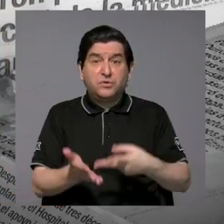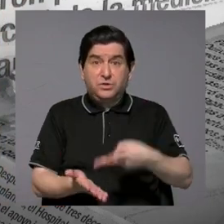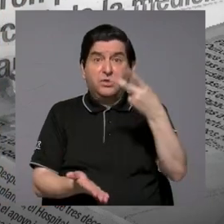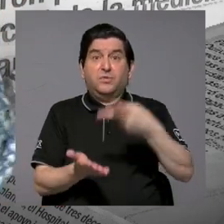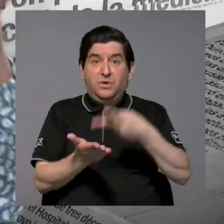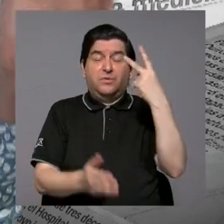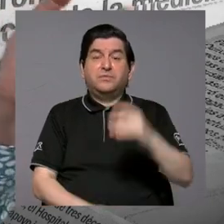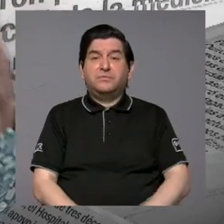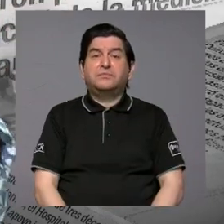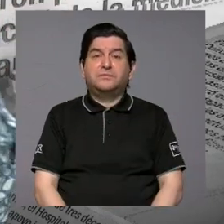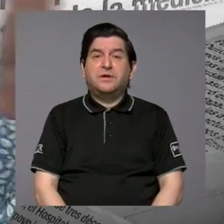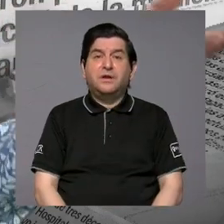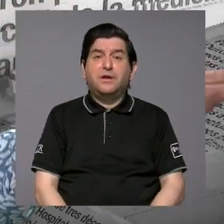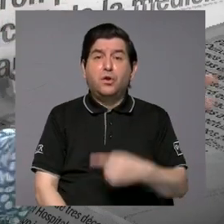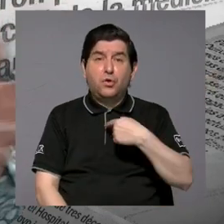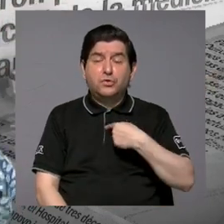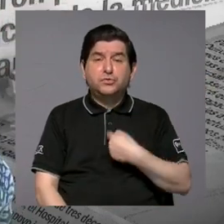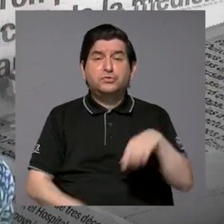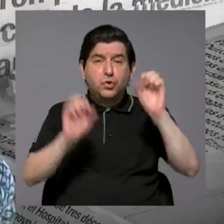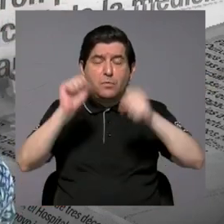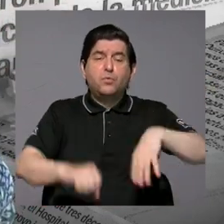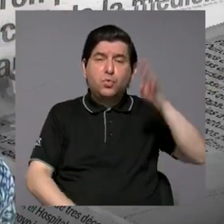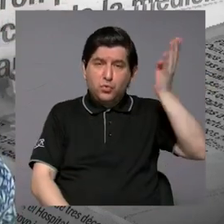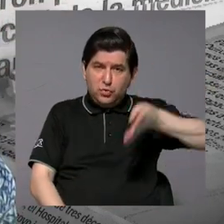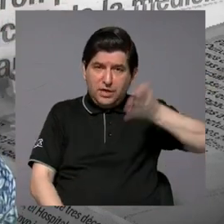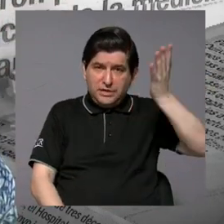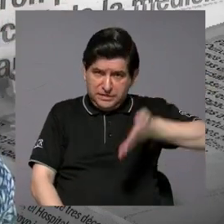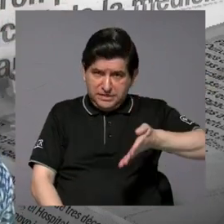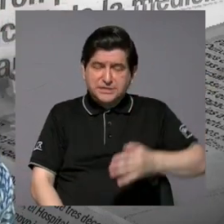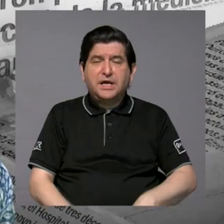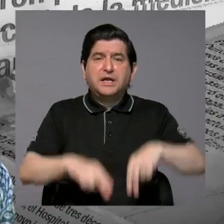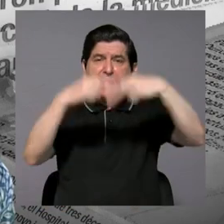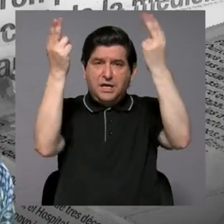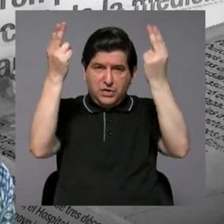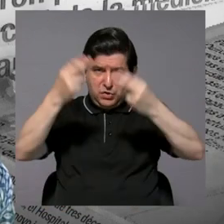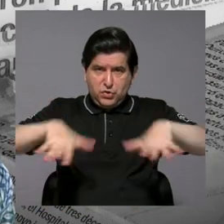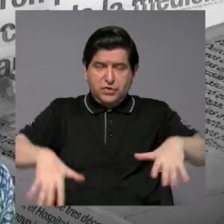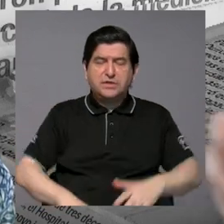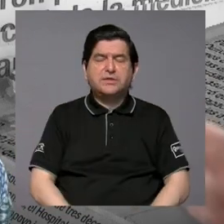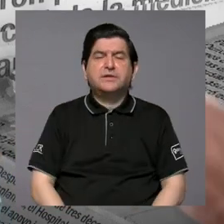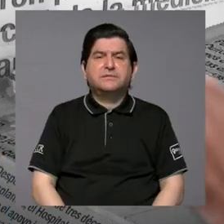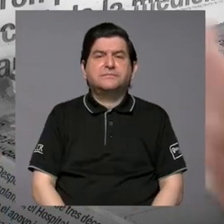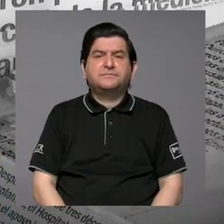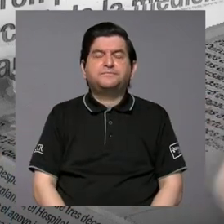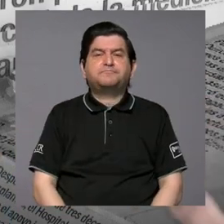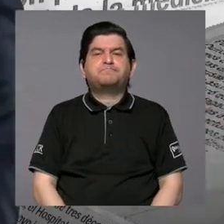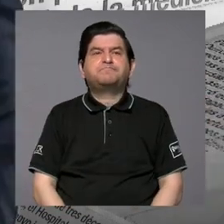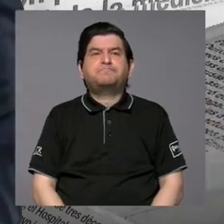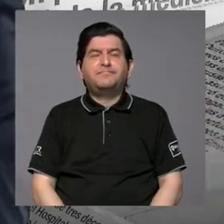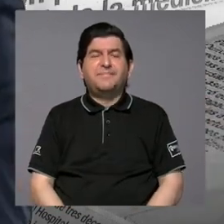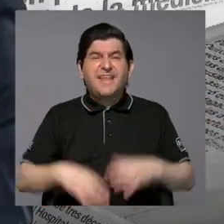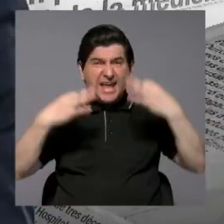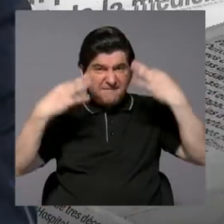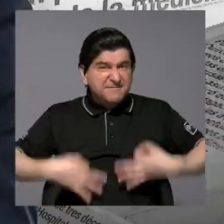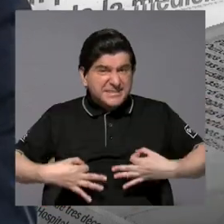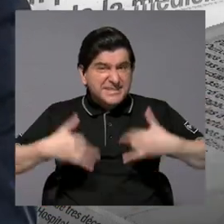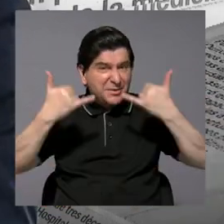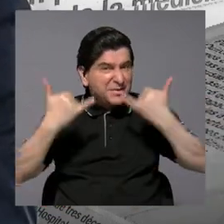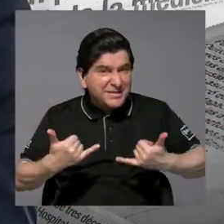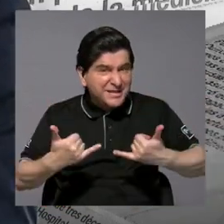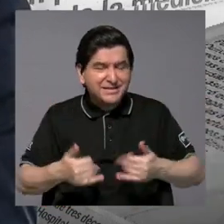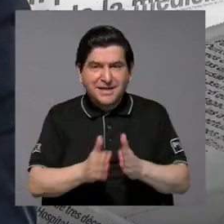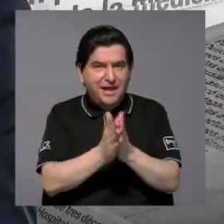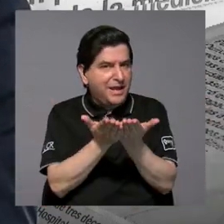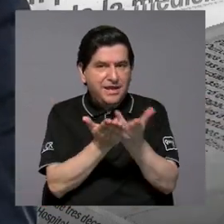y yo lo pude bajar en internet. Sí, bueno, físicamente ya no